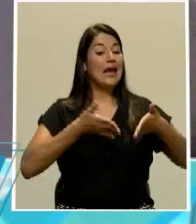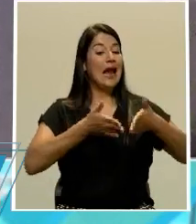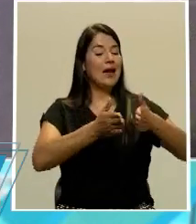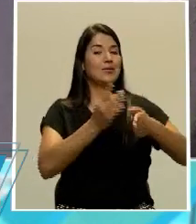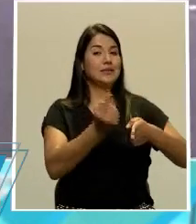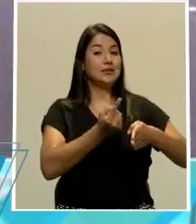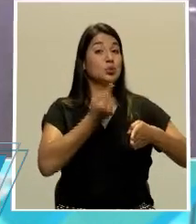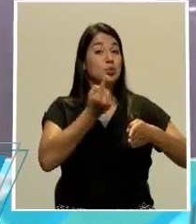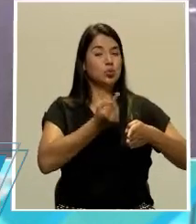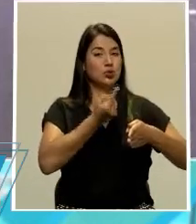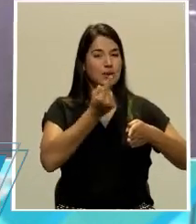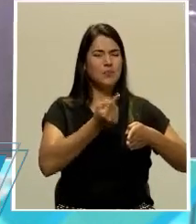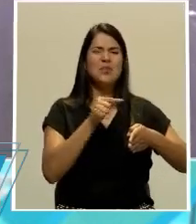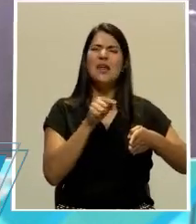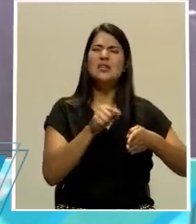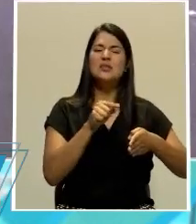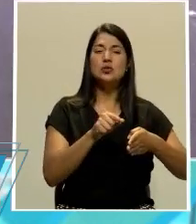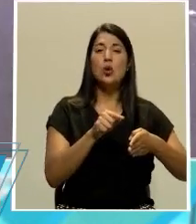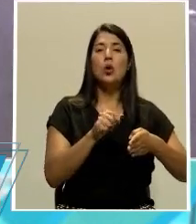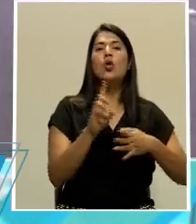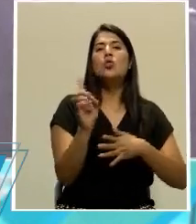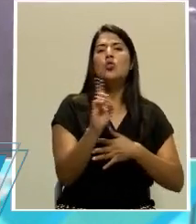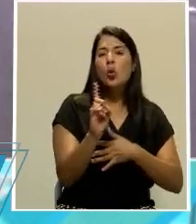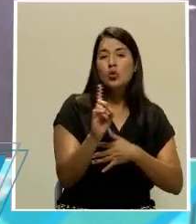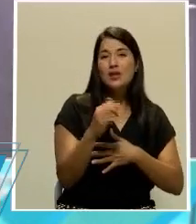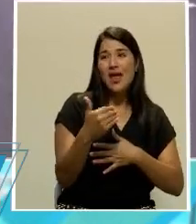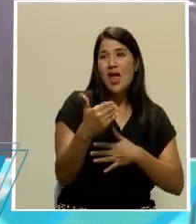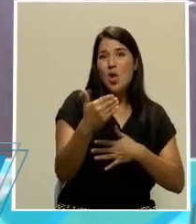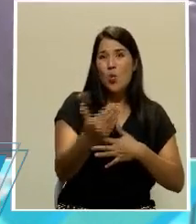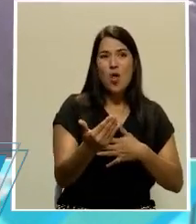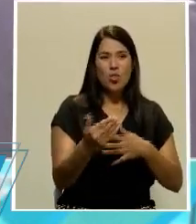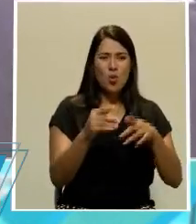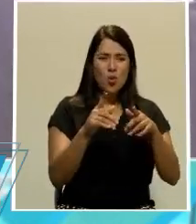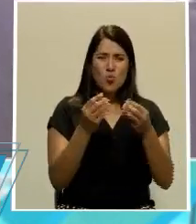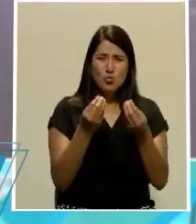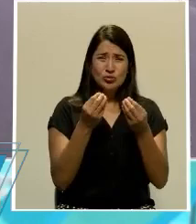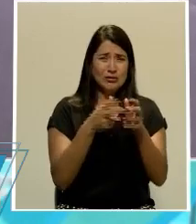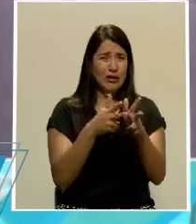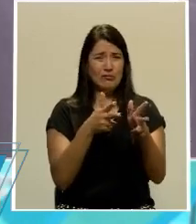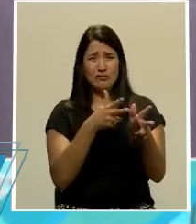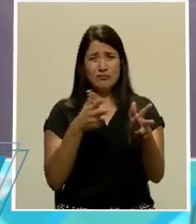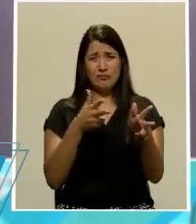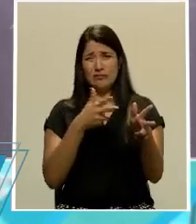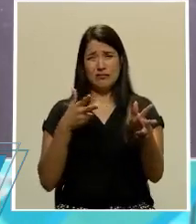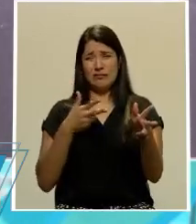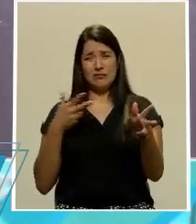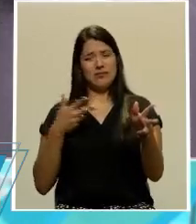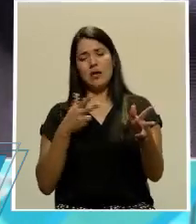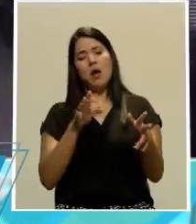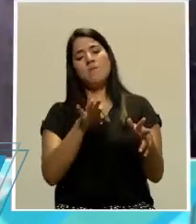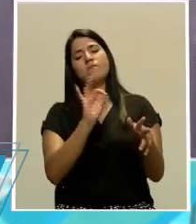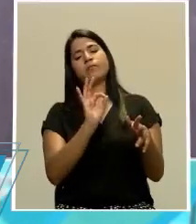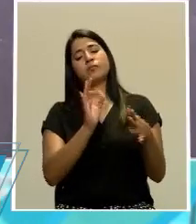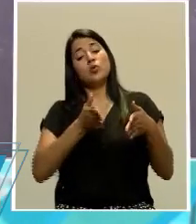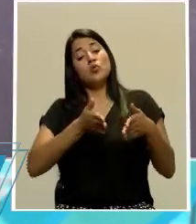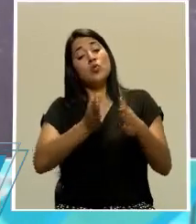exclusivos que se colocan básicamente donde existen topics de congestionamiento y que lo que permiten es que la unidad, sobre todo en